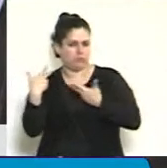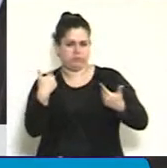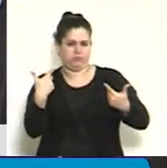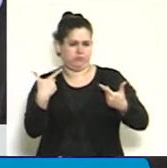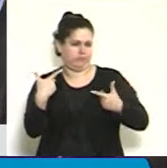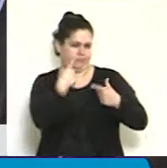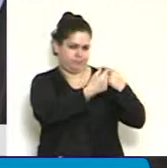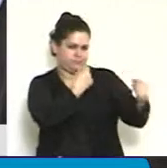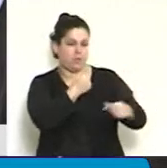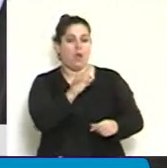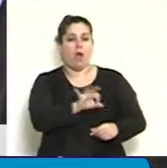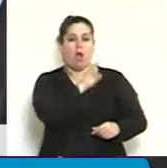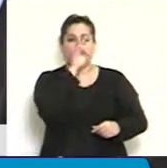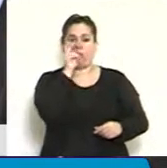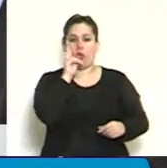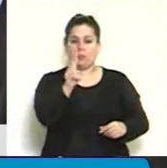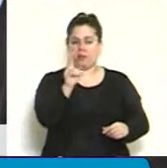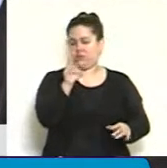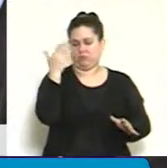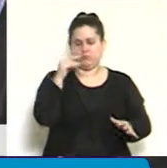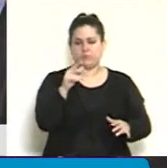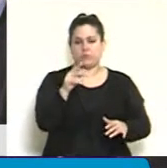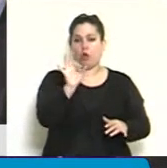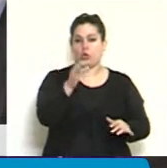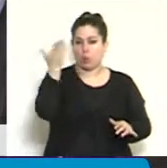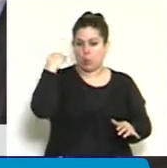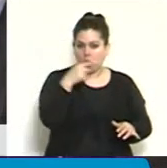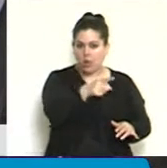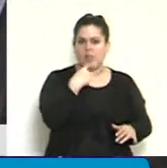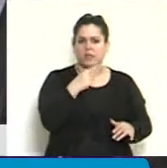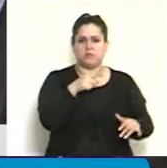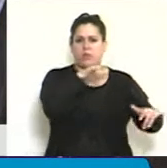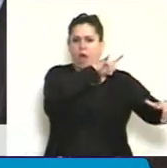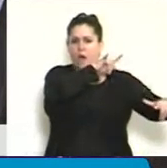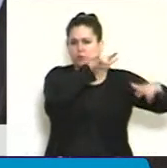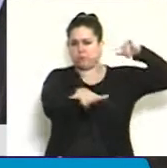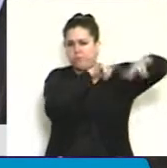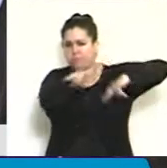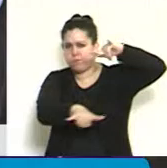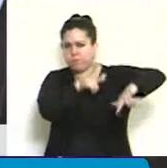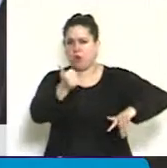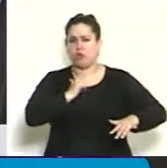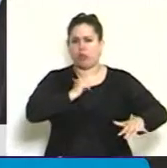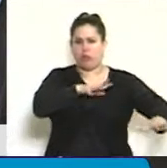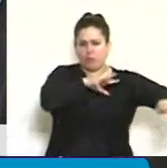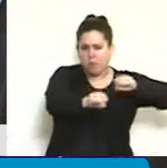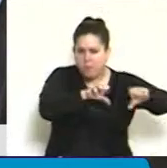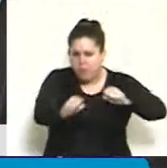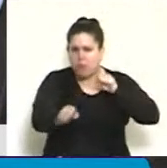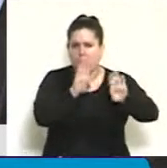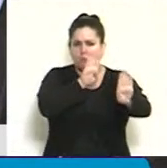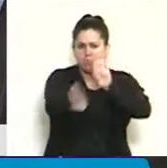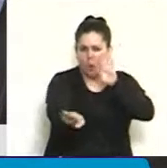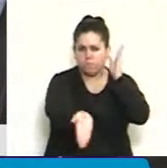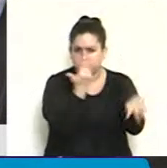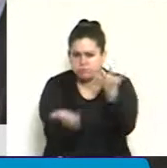72, un avión Hércules aterrizó en Trelew y un batallón de soldados inundó la ciudad con allanamientos y detenciones